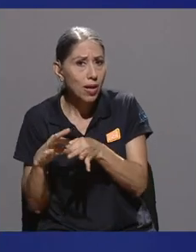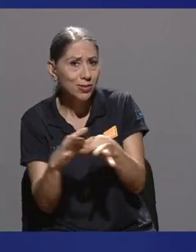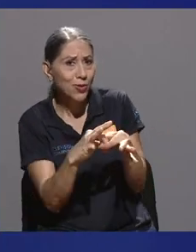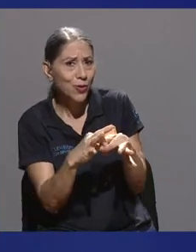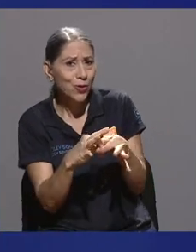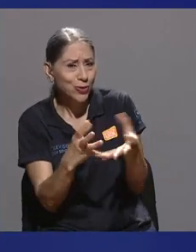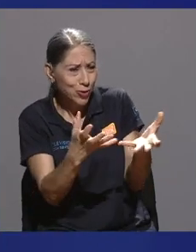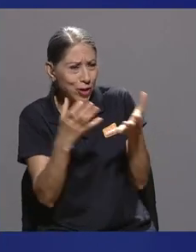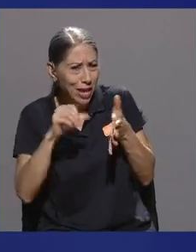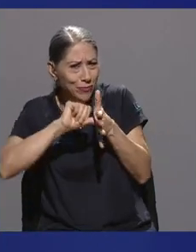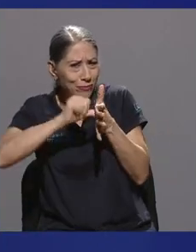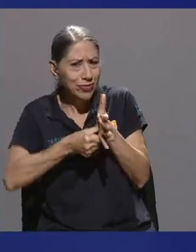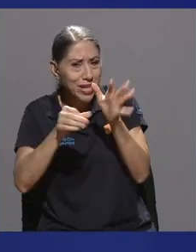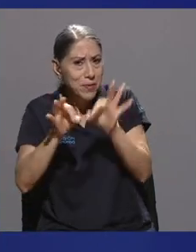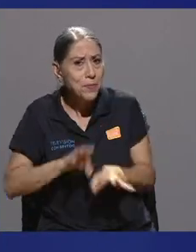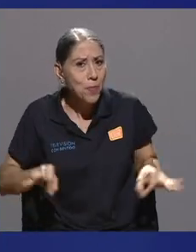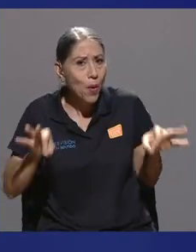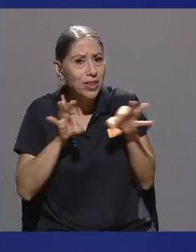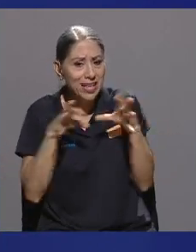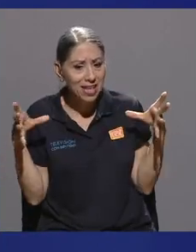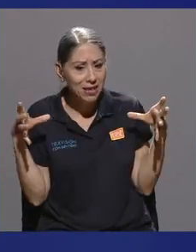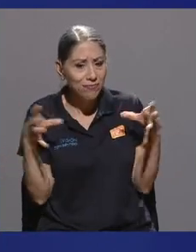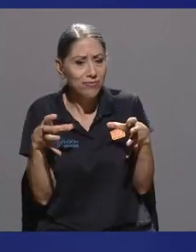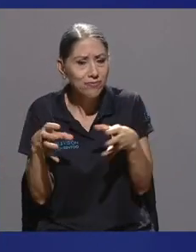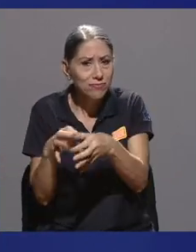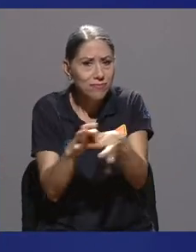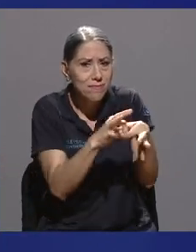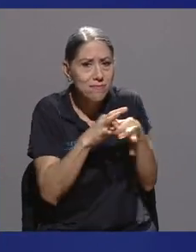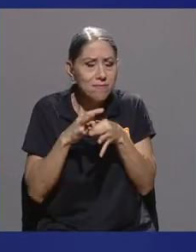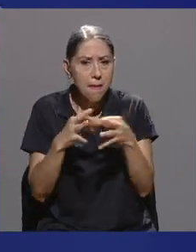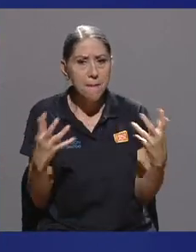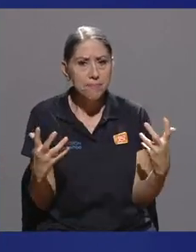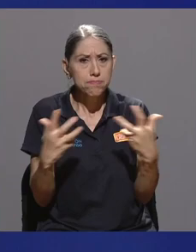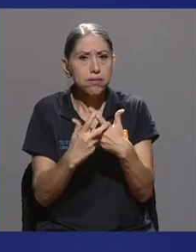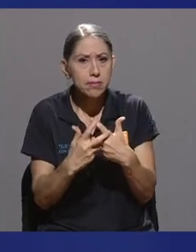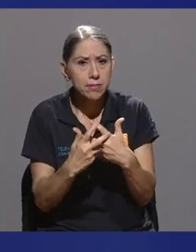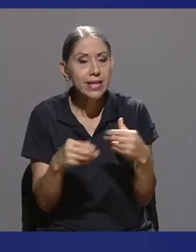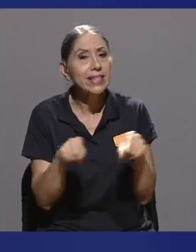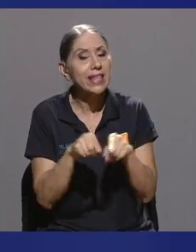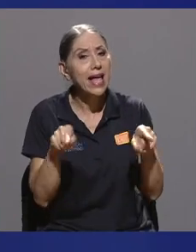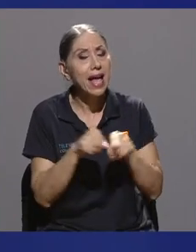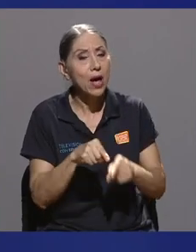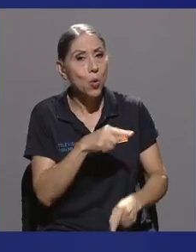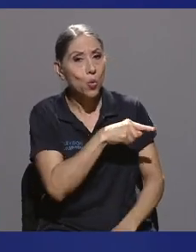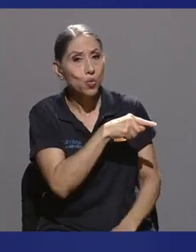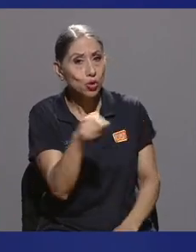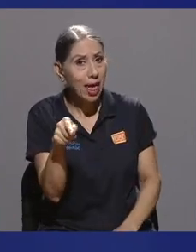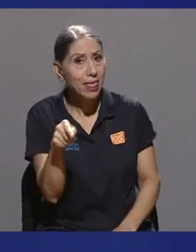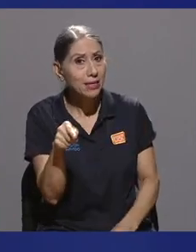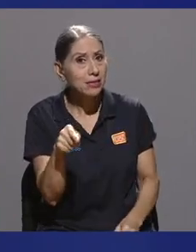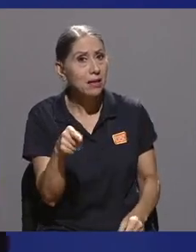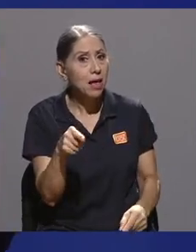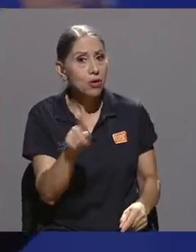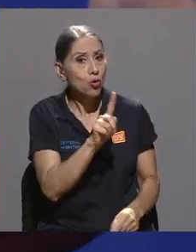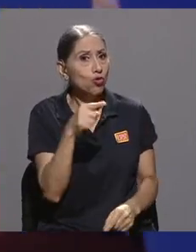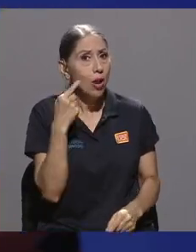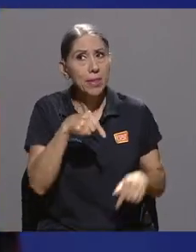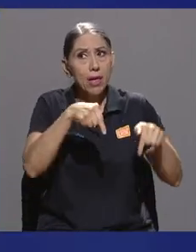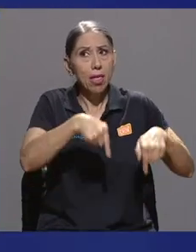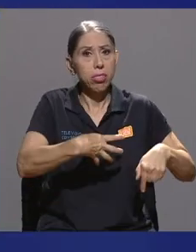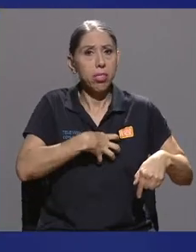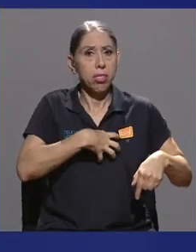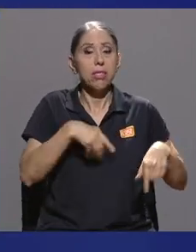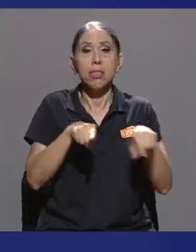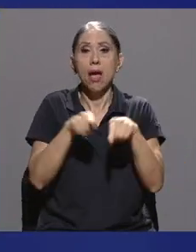resaltar, digamos, la importancia de estas uniones, de estas sinergias, incluso que ustedes trascienden fronteras y